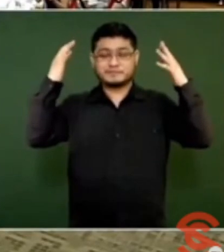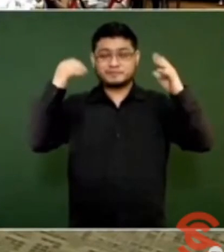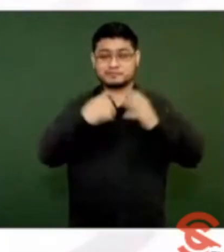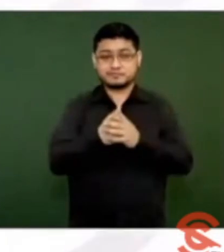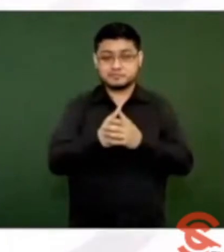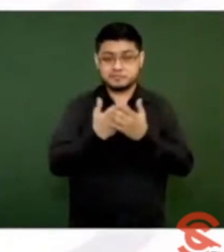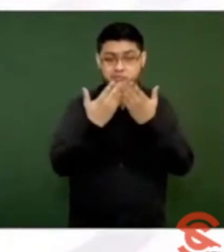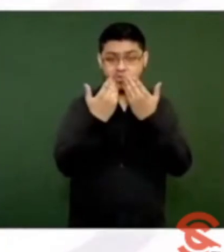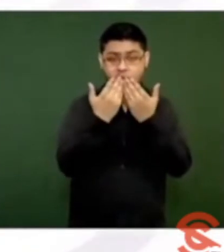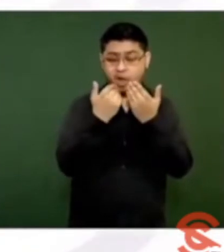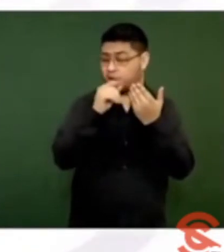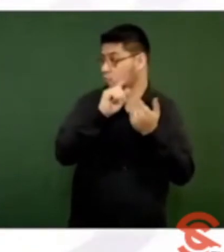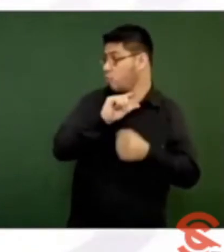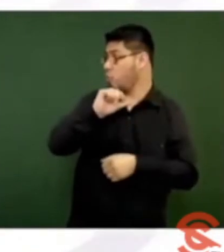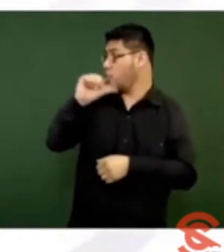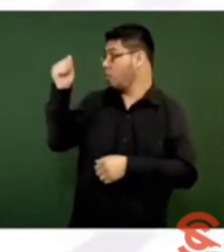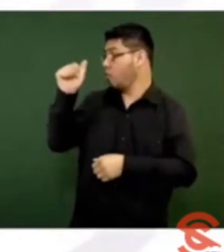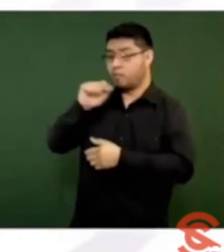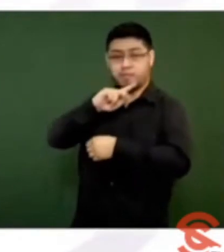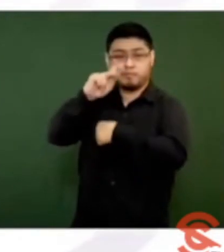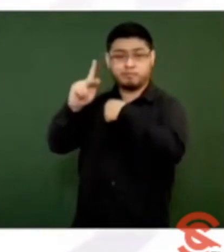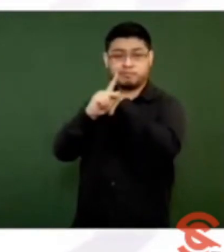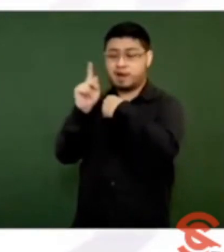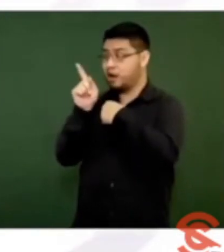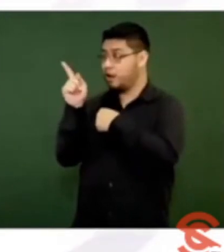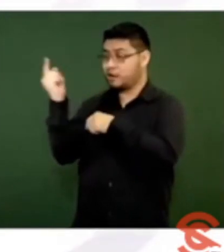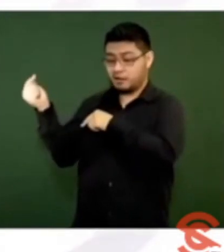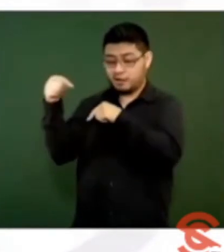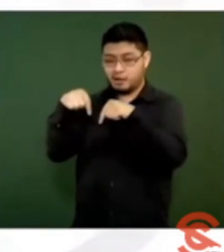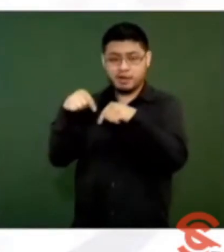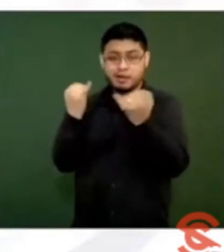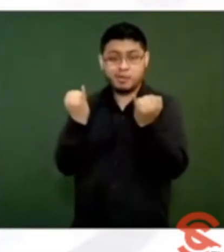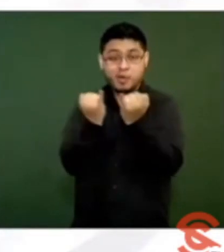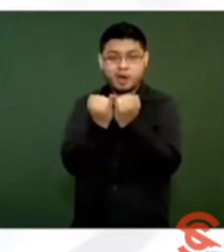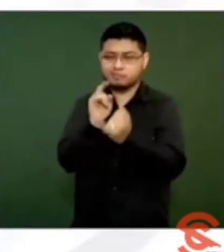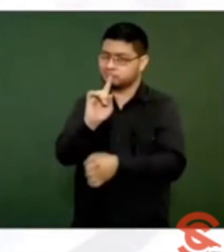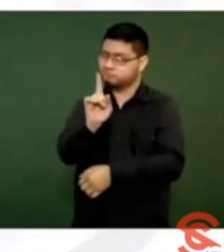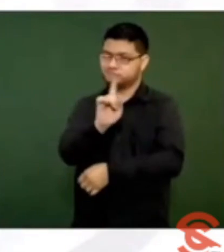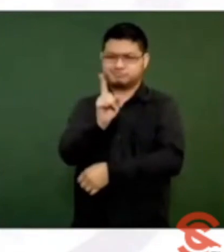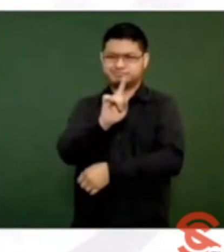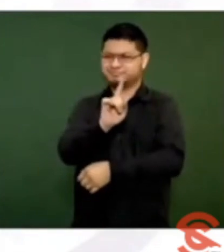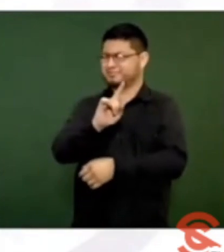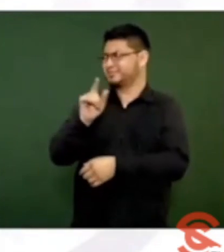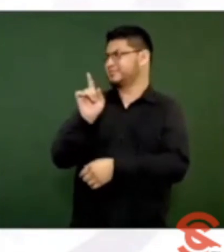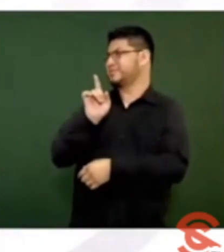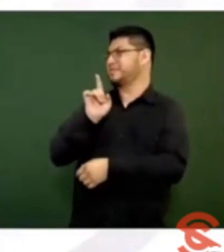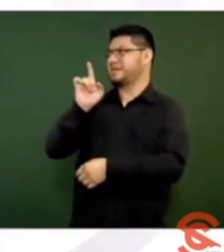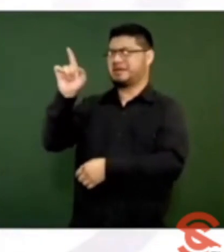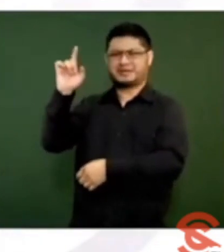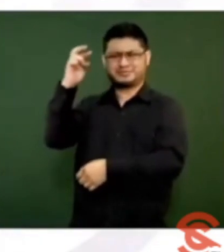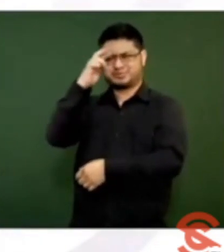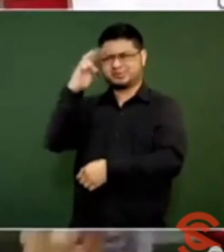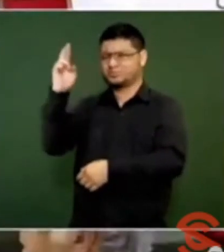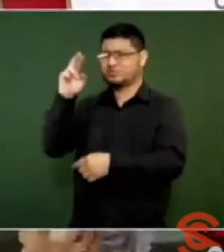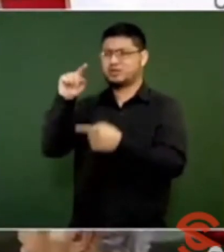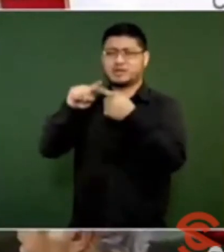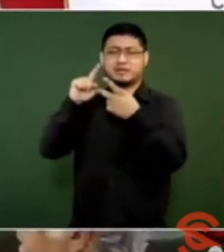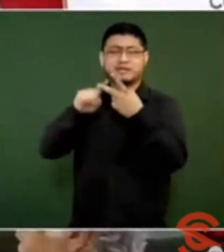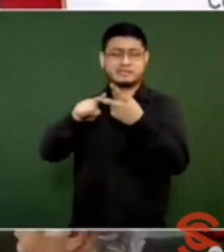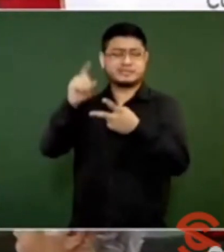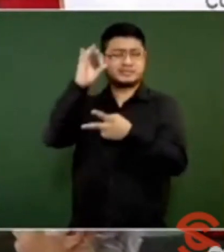así, ni en Rusia, ni en China,